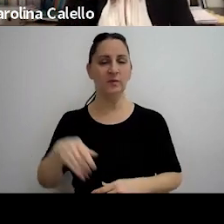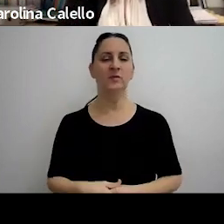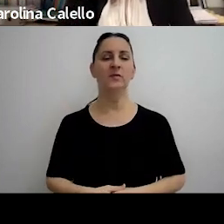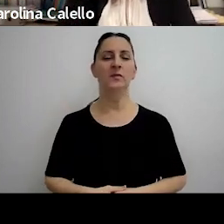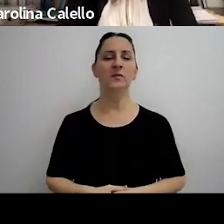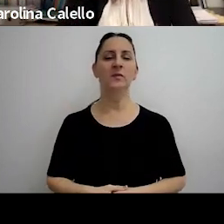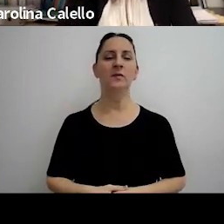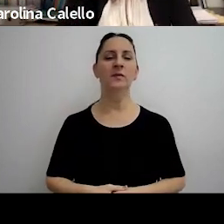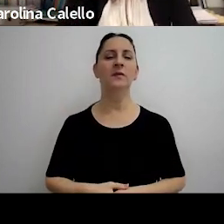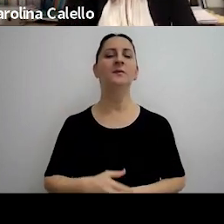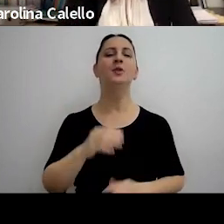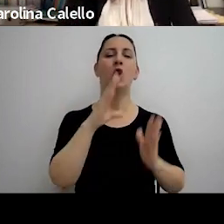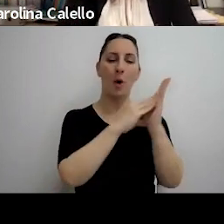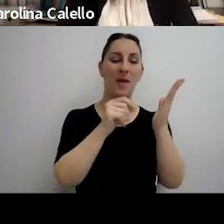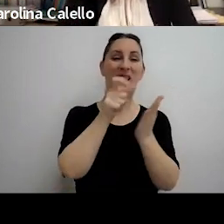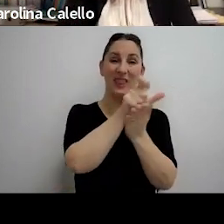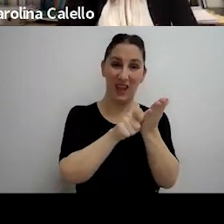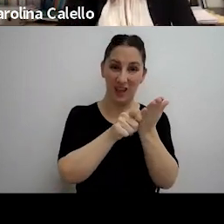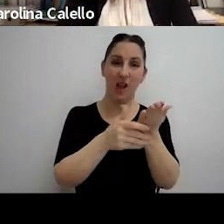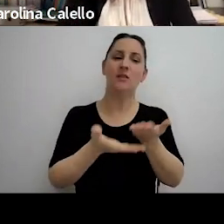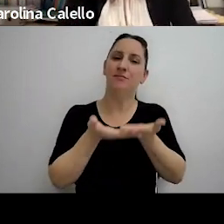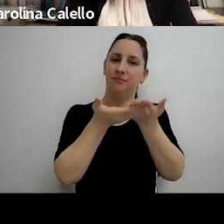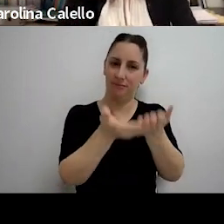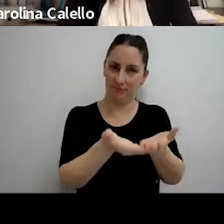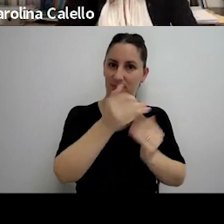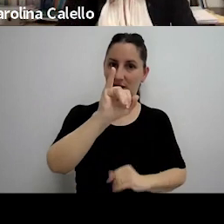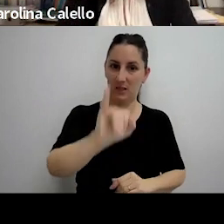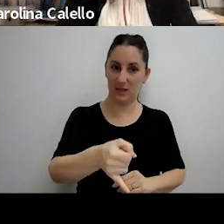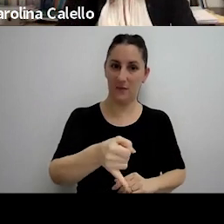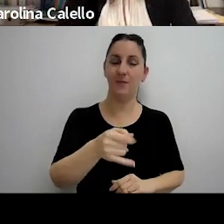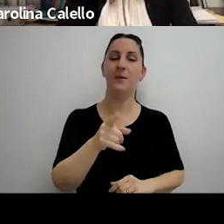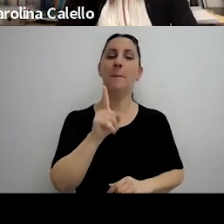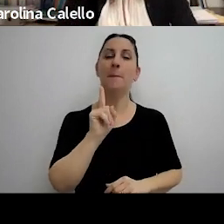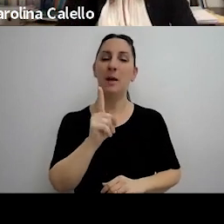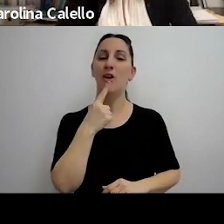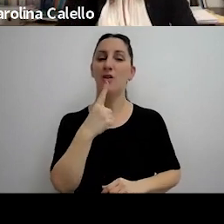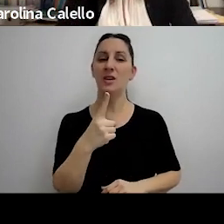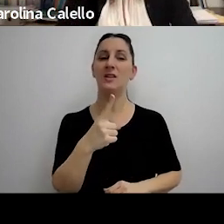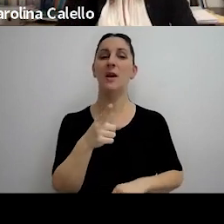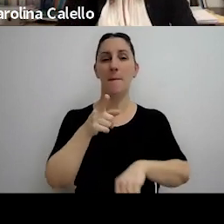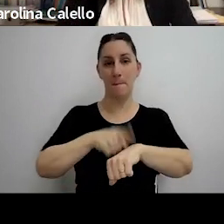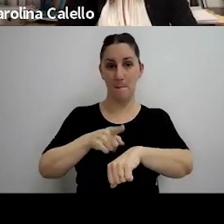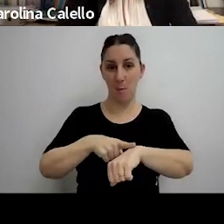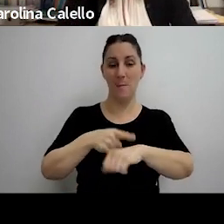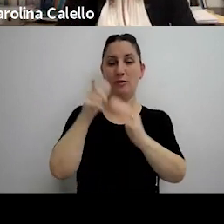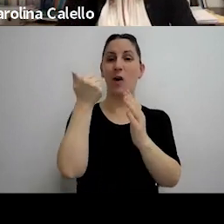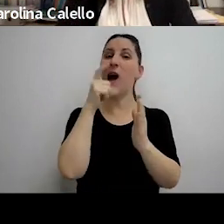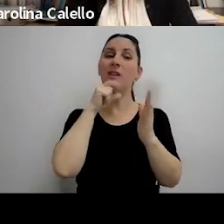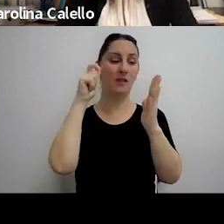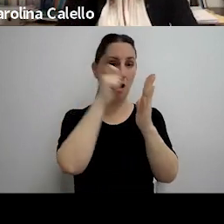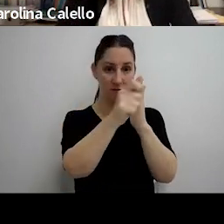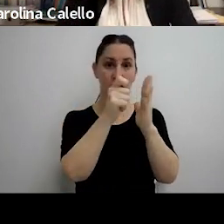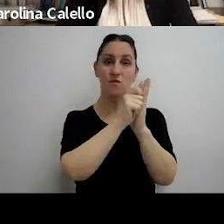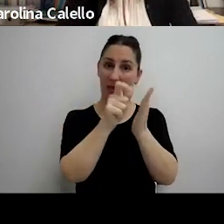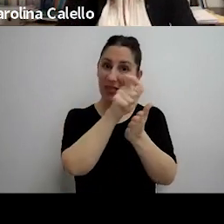acompaña copia del ticket pero dice si bien al momento de labrar el acta acompañó un